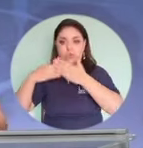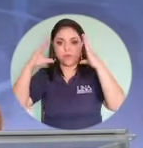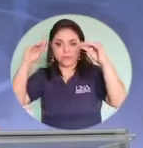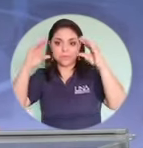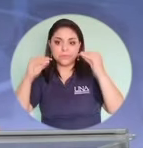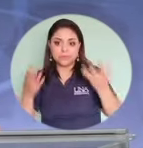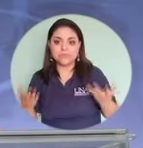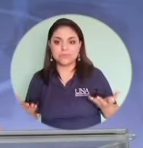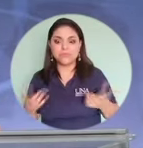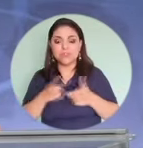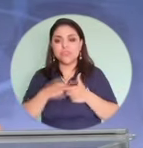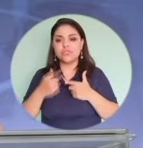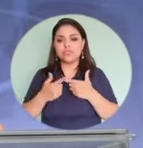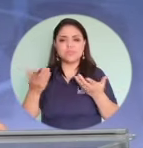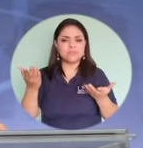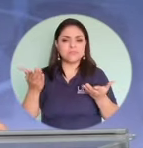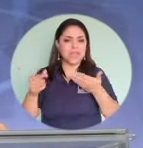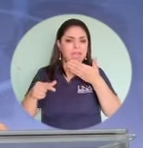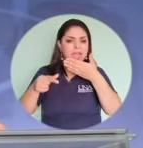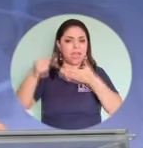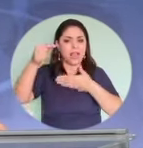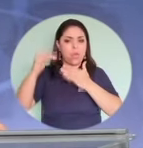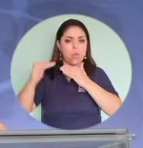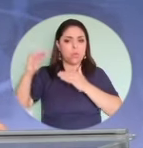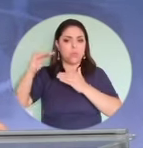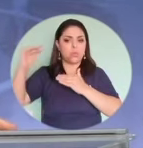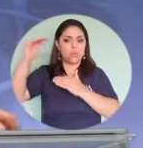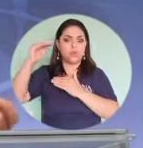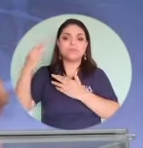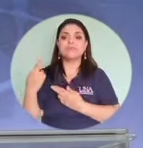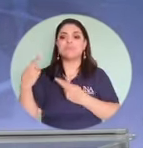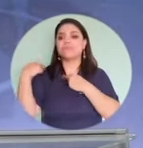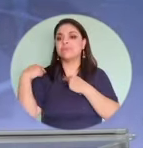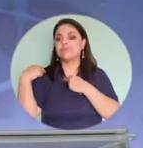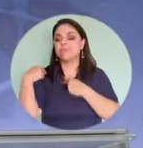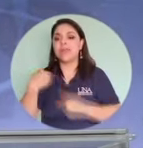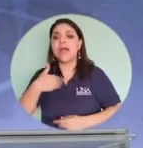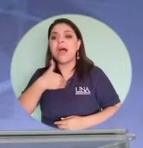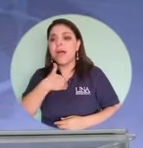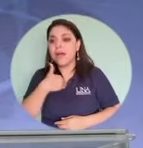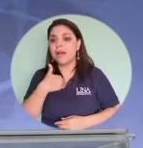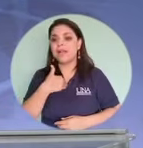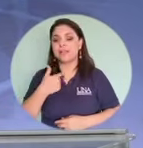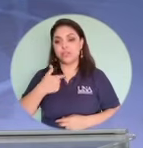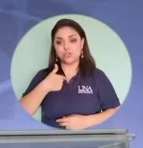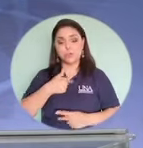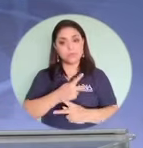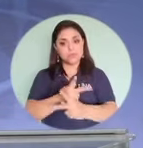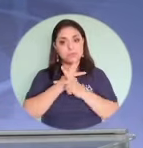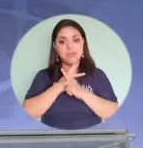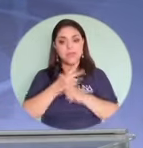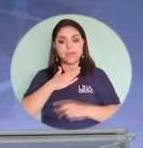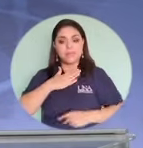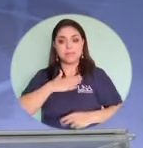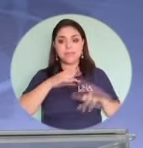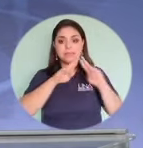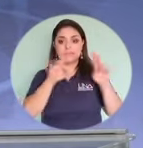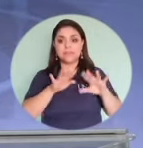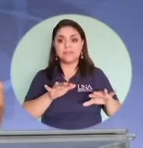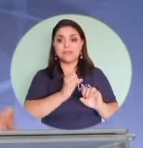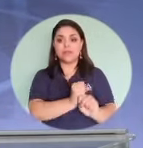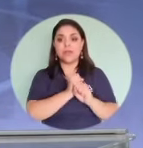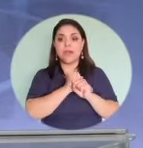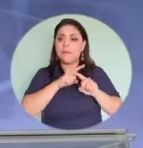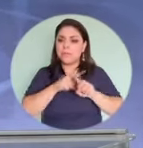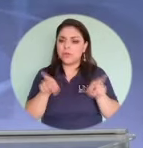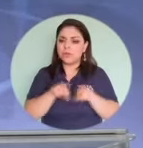¿Qué grado de responsabilidad hay en este sentido de proteger mi ciberseguridad, pero que también la